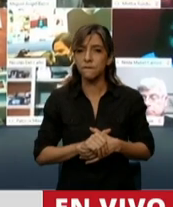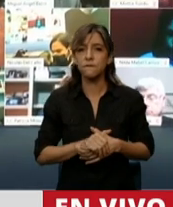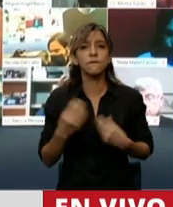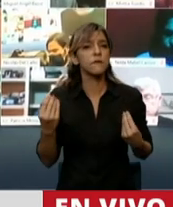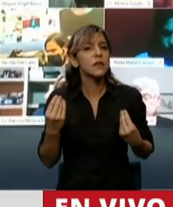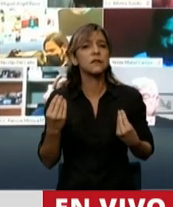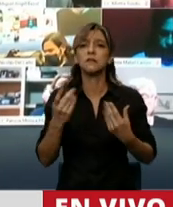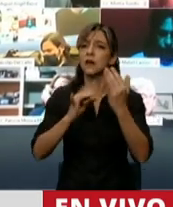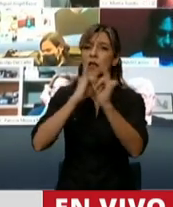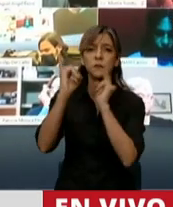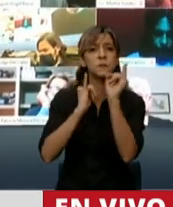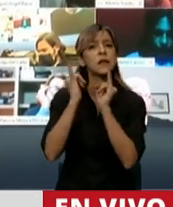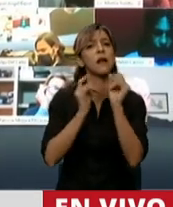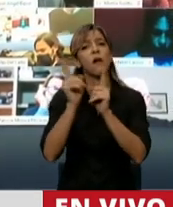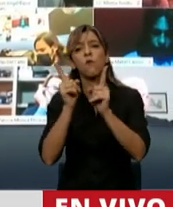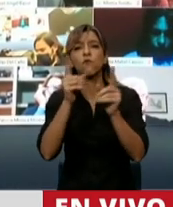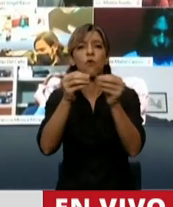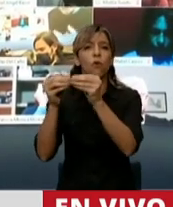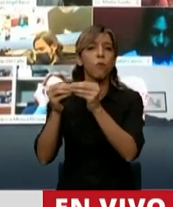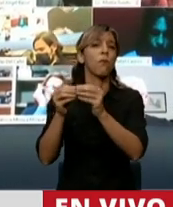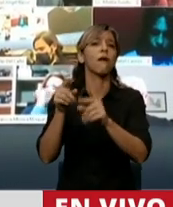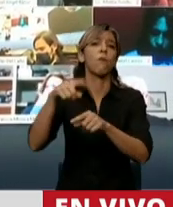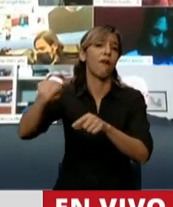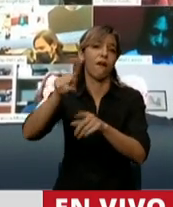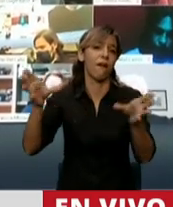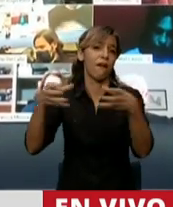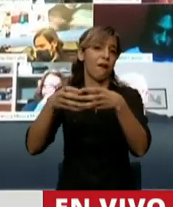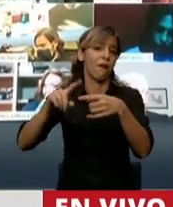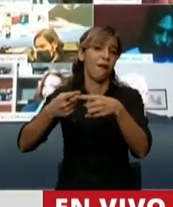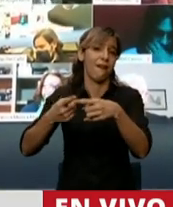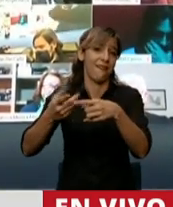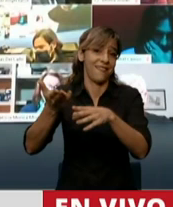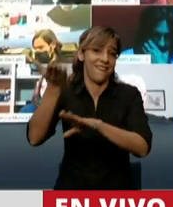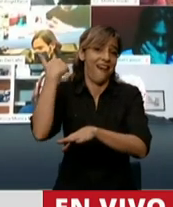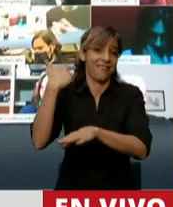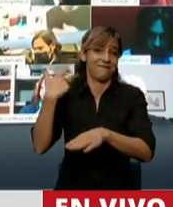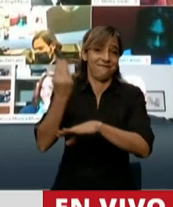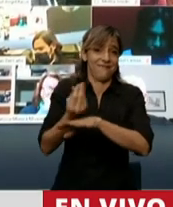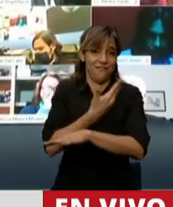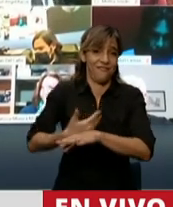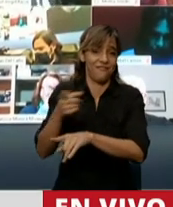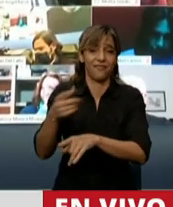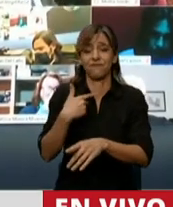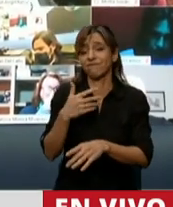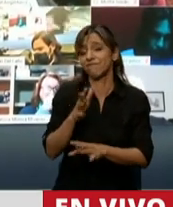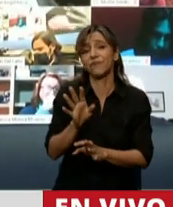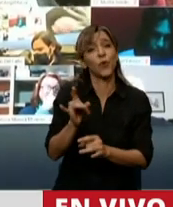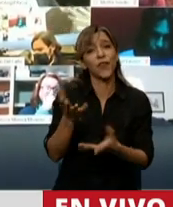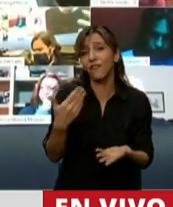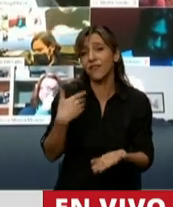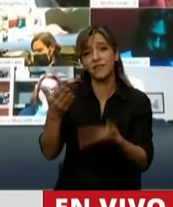colegas nuestros que gobernaron hasta el 10 de diciembre, hablar de derechos humanos, hablar de